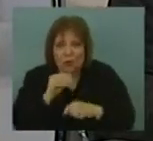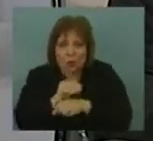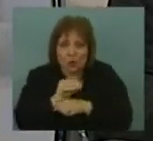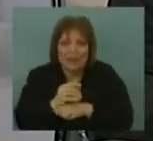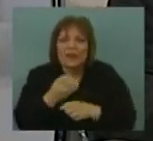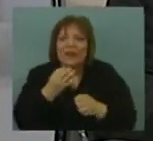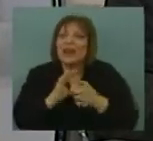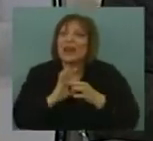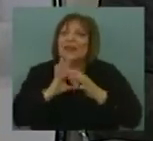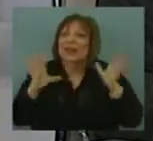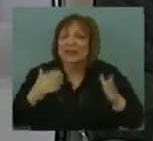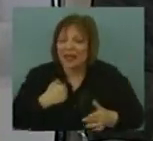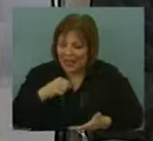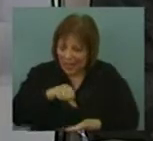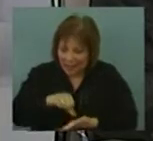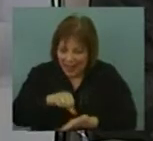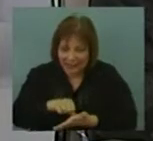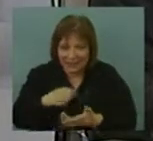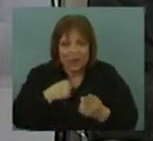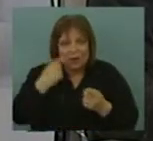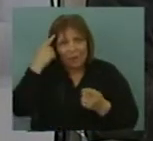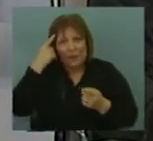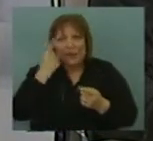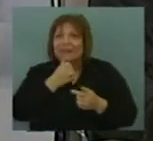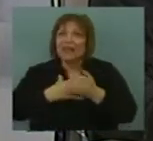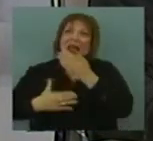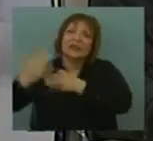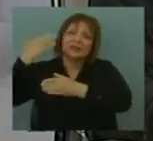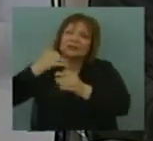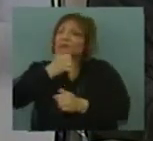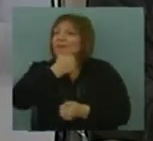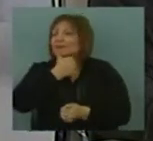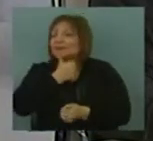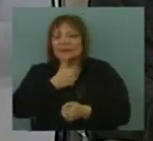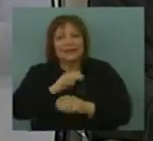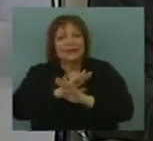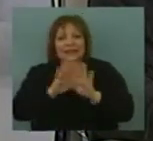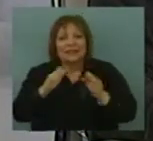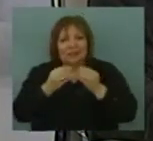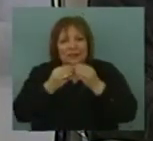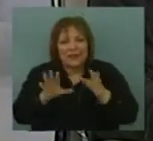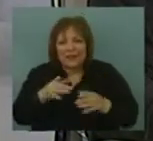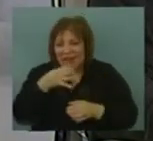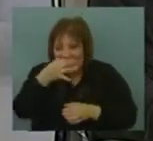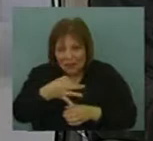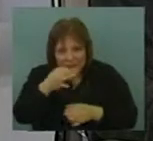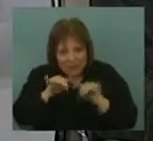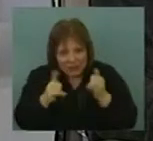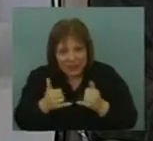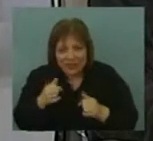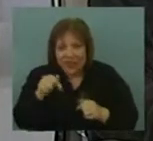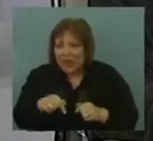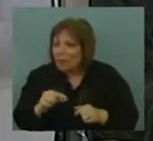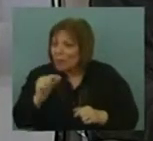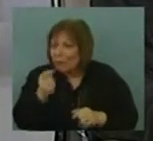de la soberanía. Nosotros tenemos una idea de soberanía tradicional que se ha perdido mucho, lo hablábamos en una columna, ya es muy